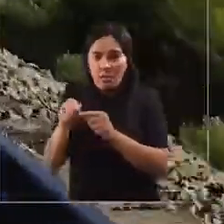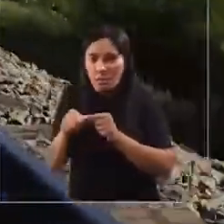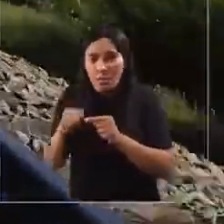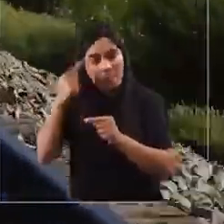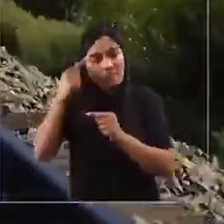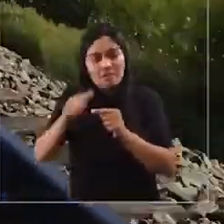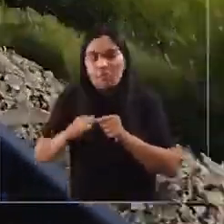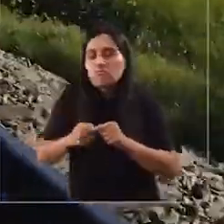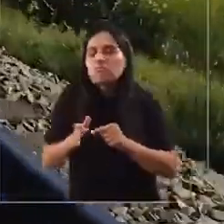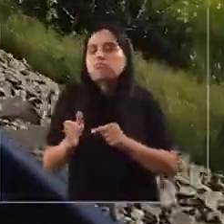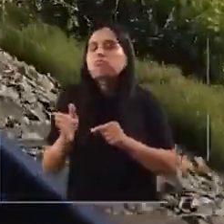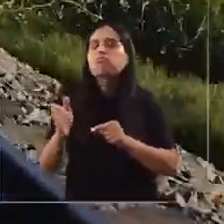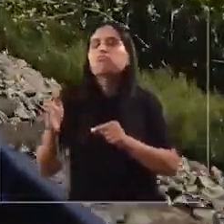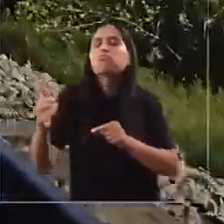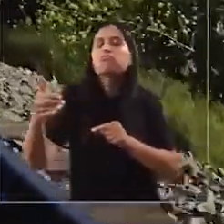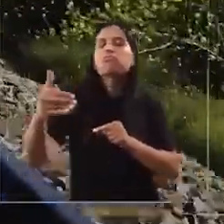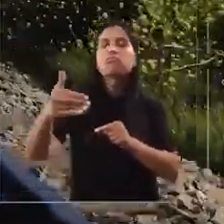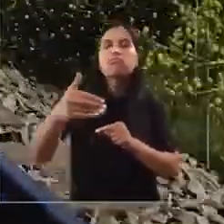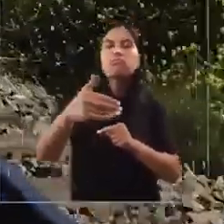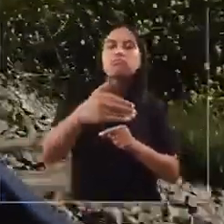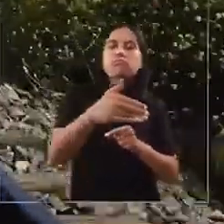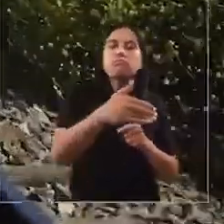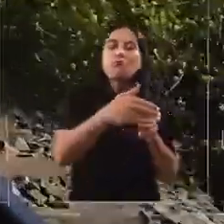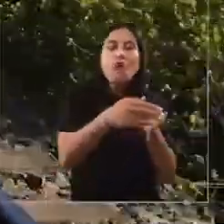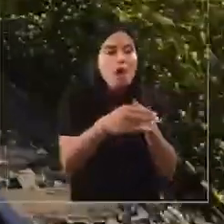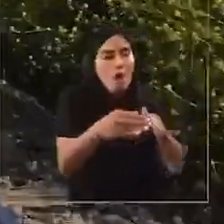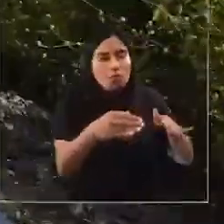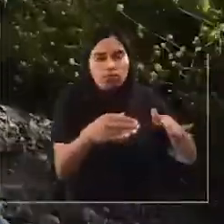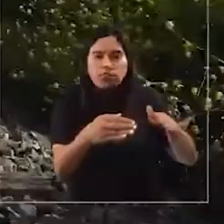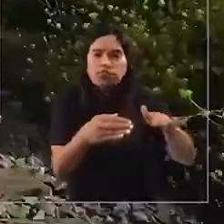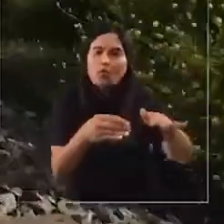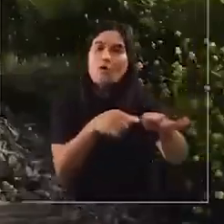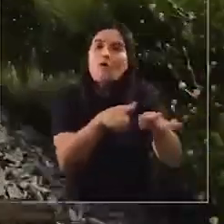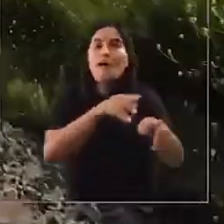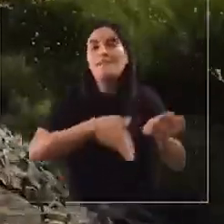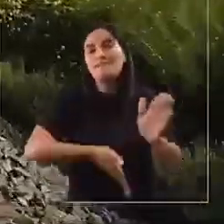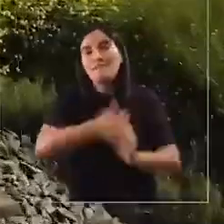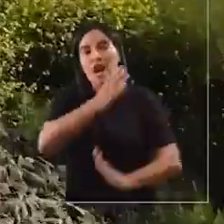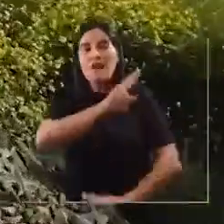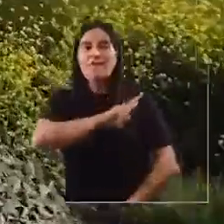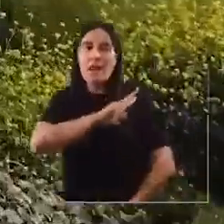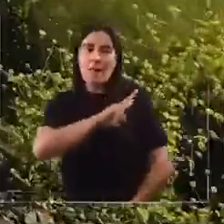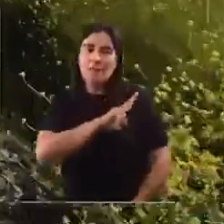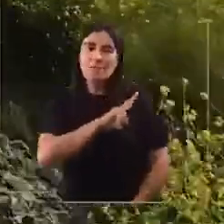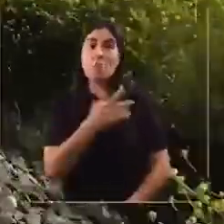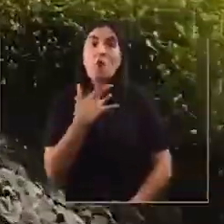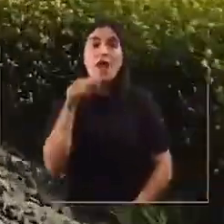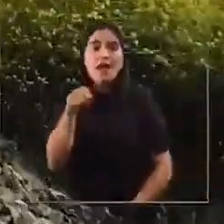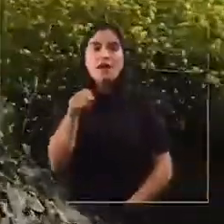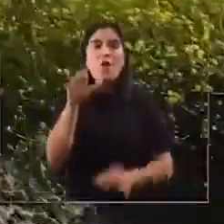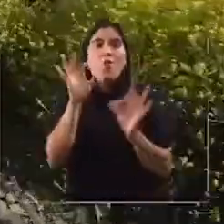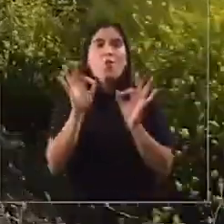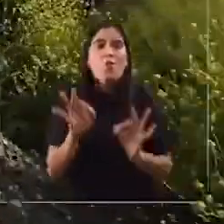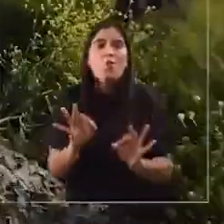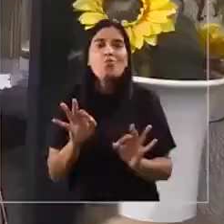del norte y doblaba hacia la costa para ir a parar a Valparaíso. ¿Por qué? Porque era un lugar de